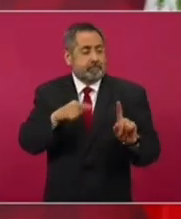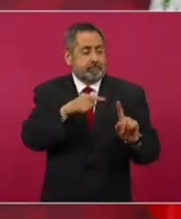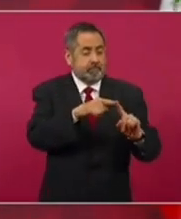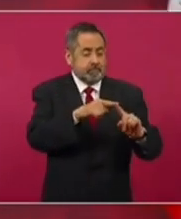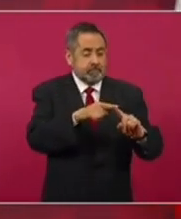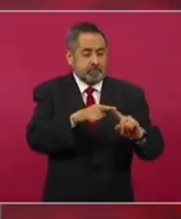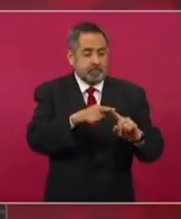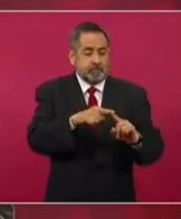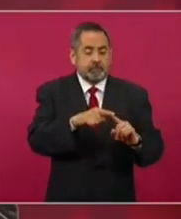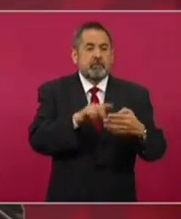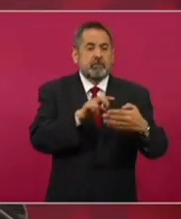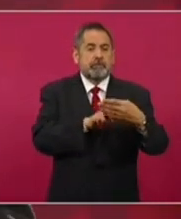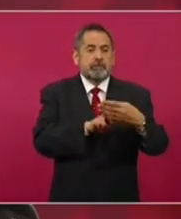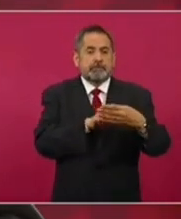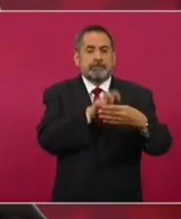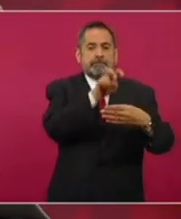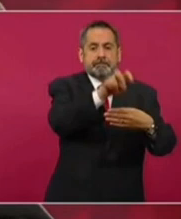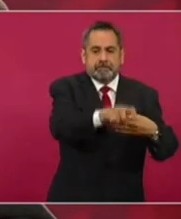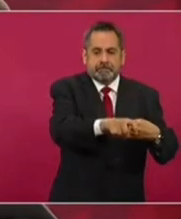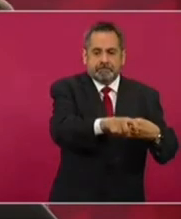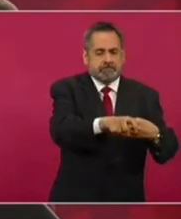la frontera, la frontera me cruzó,